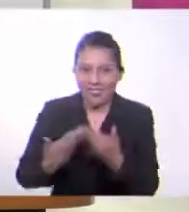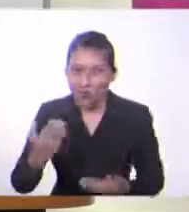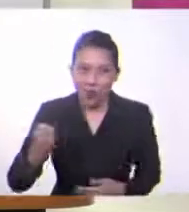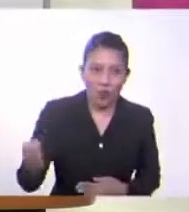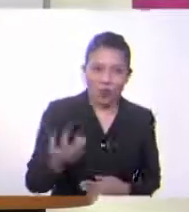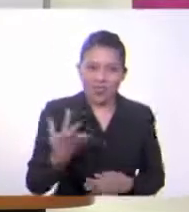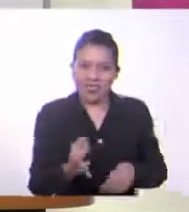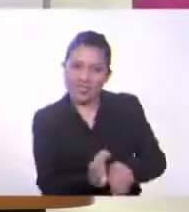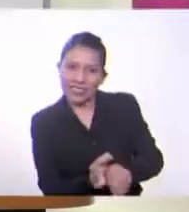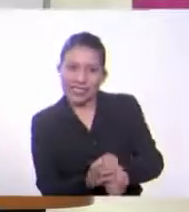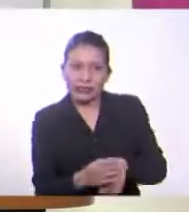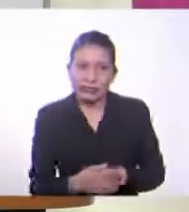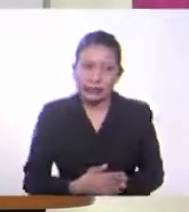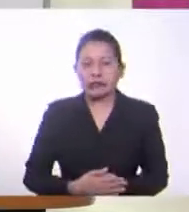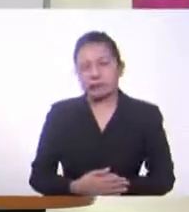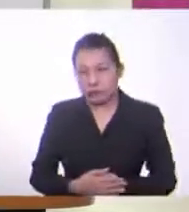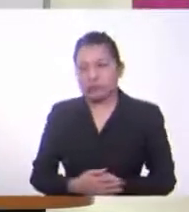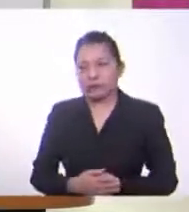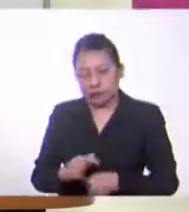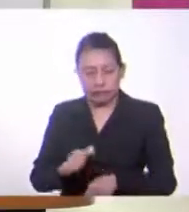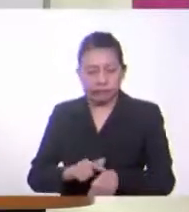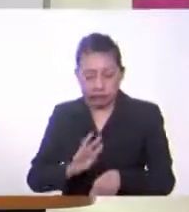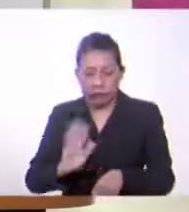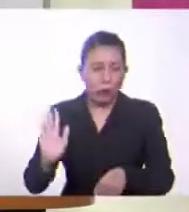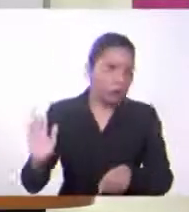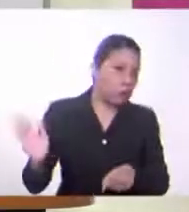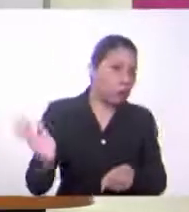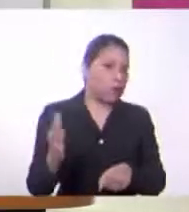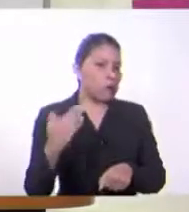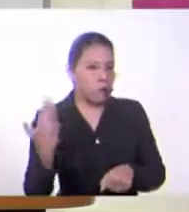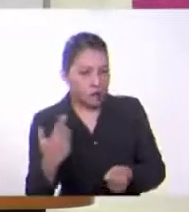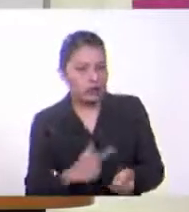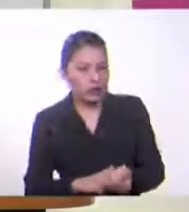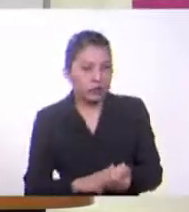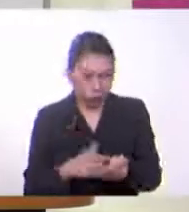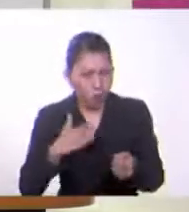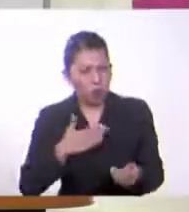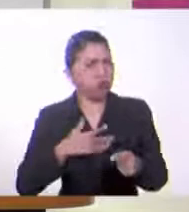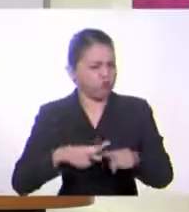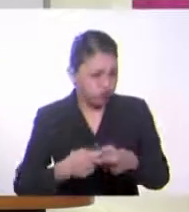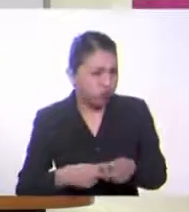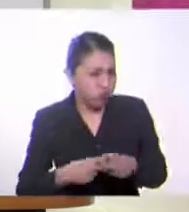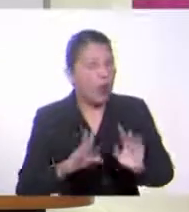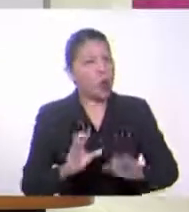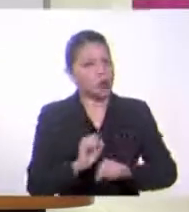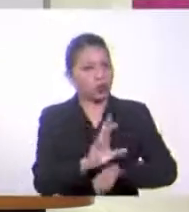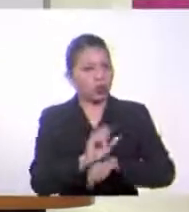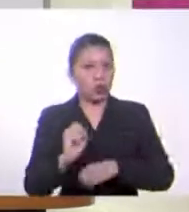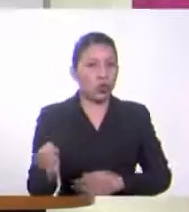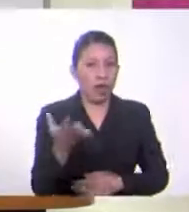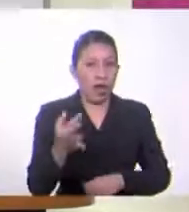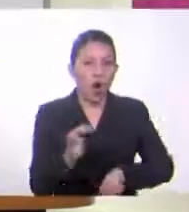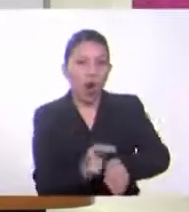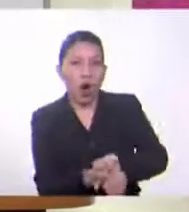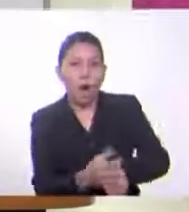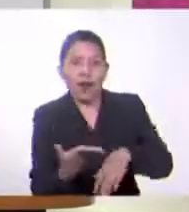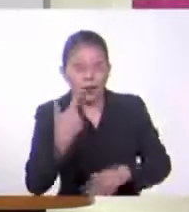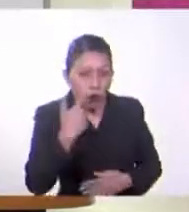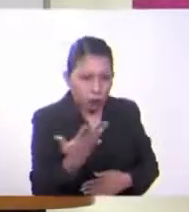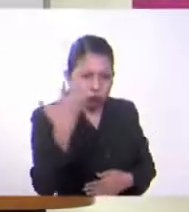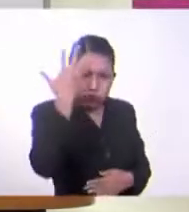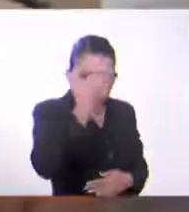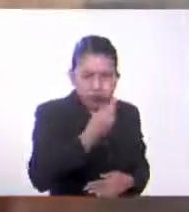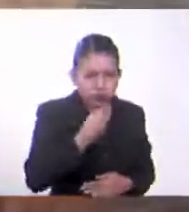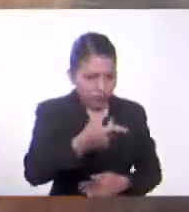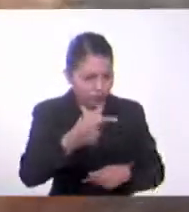Uno nuevo, pues sí, este ya tiene, como que el brazalete dañado. Yo se lo reparo, pero le recomiendo, mire qué hermoso le quedaría este en su